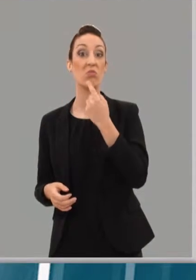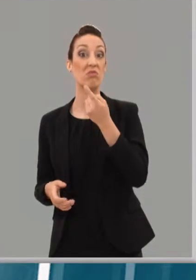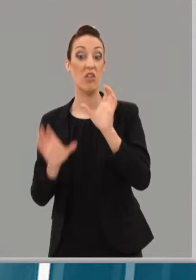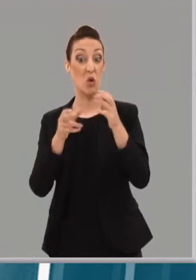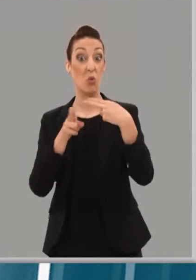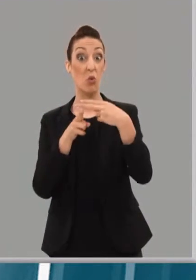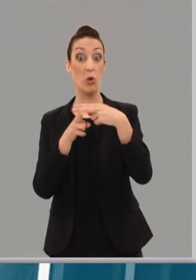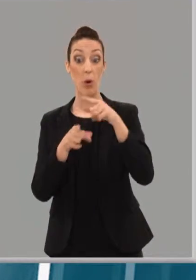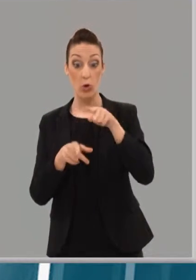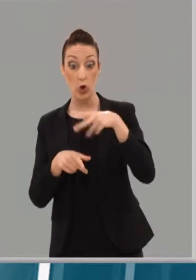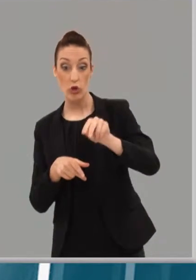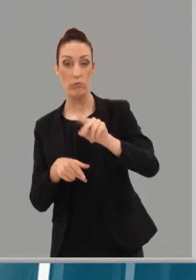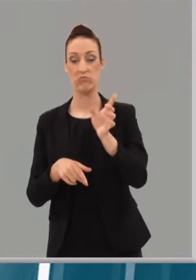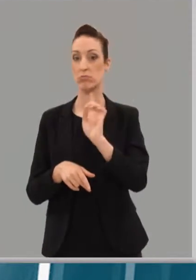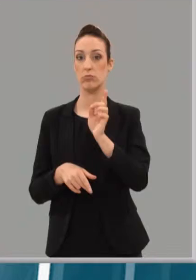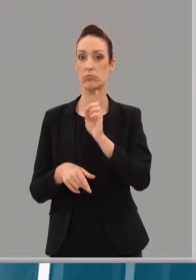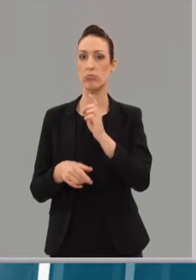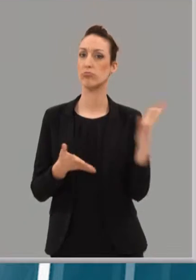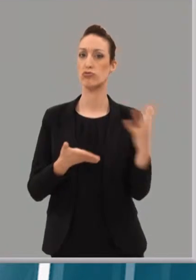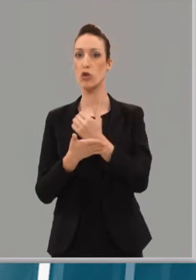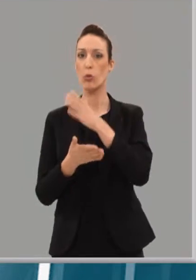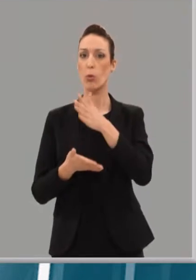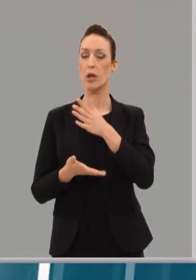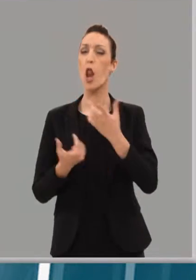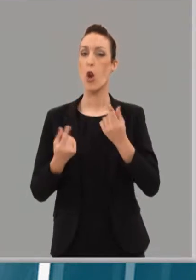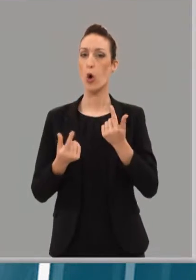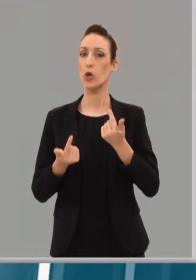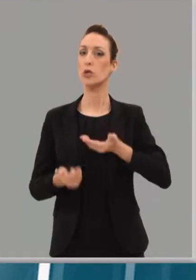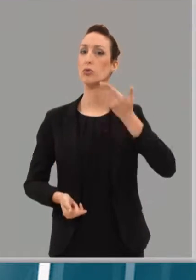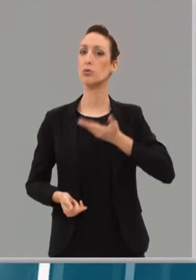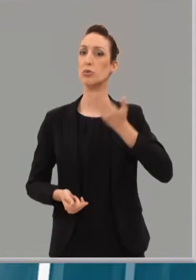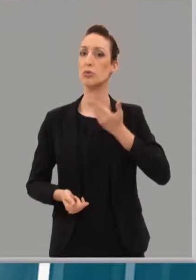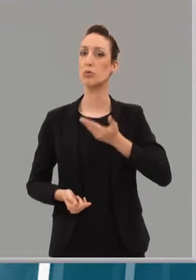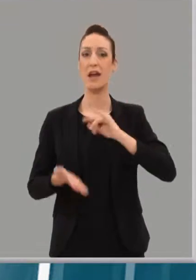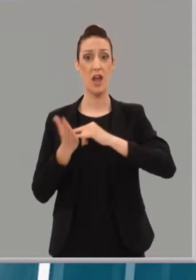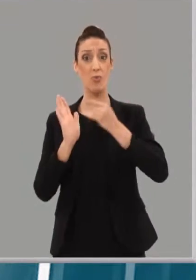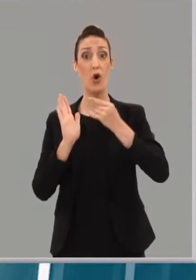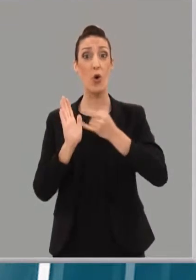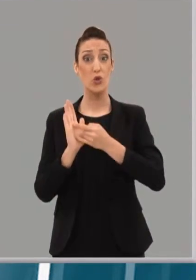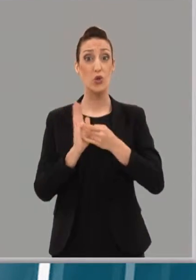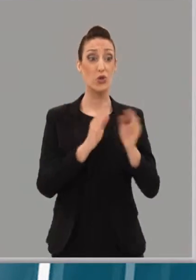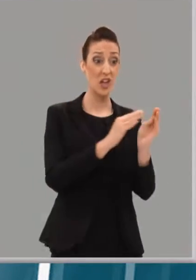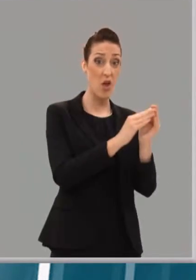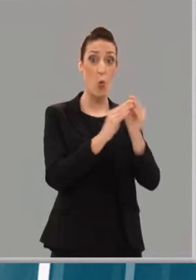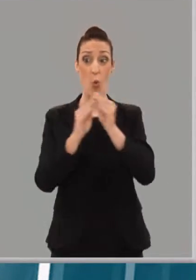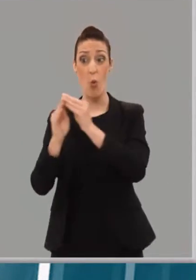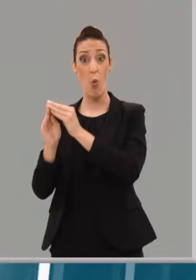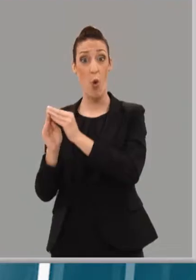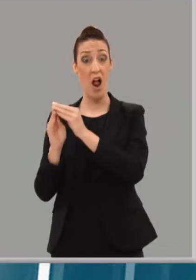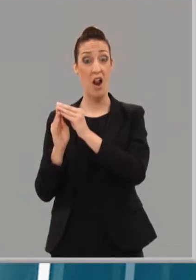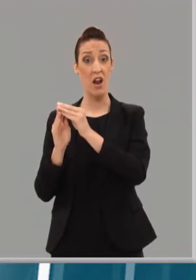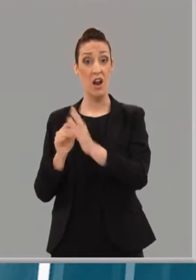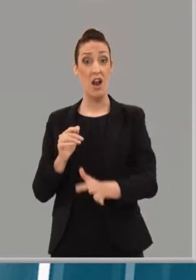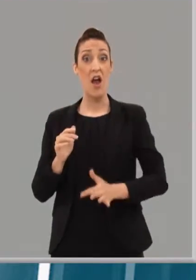sintonía en lo personal con todos. Lo importante es Logroño, que hay muchos proyectos en común y que la escala local siempre